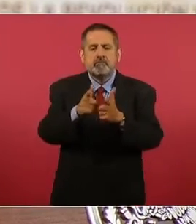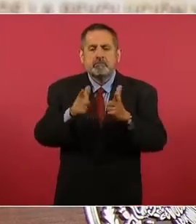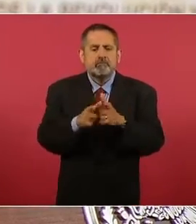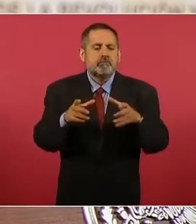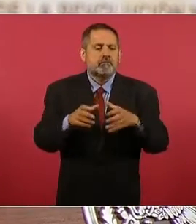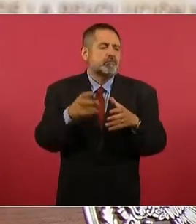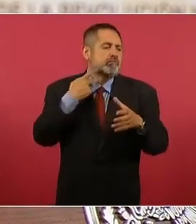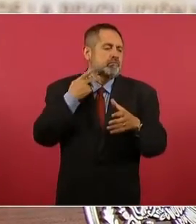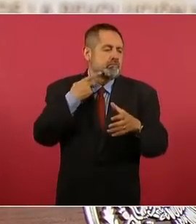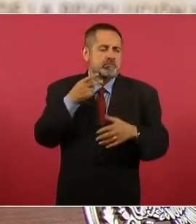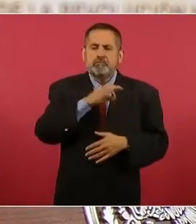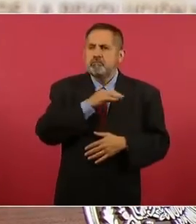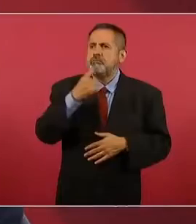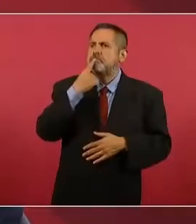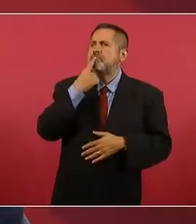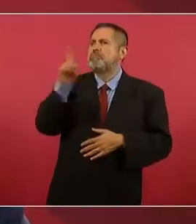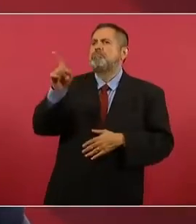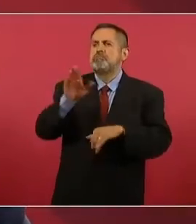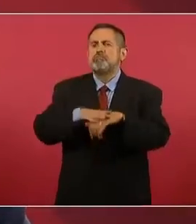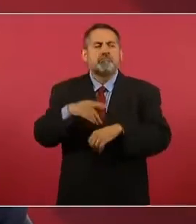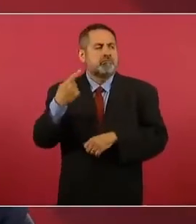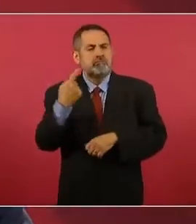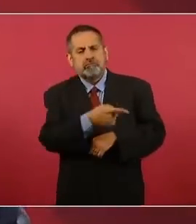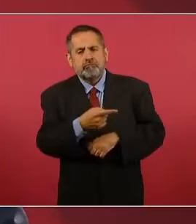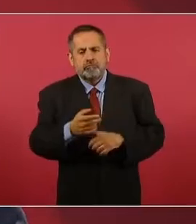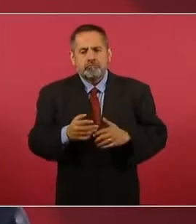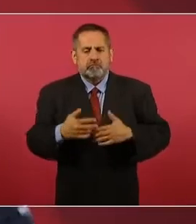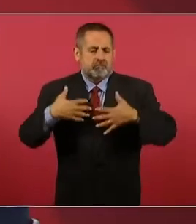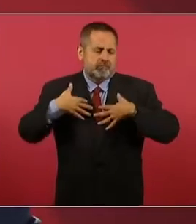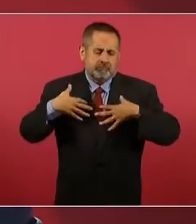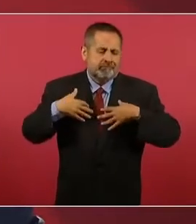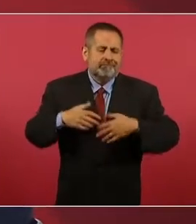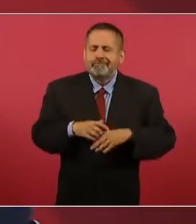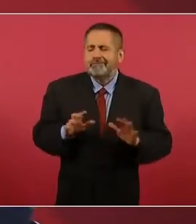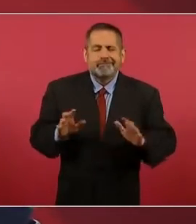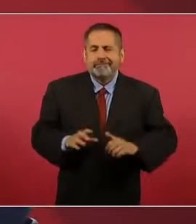nosotros no.